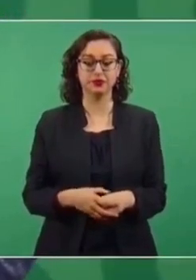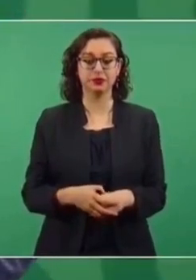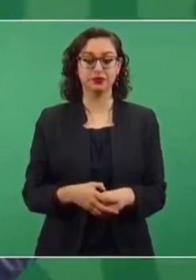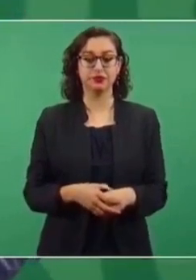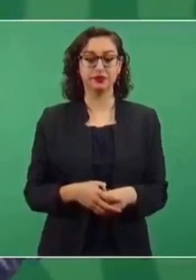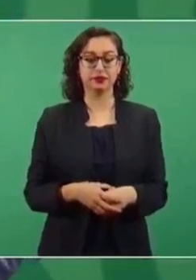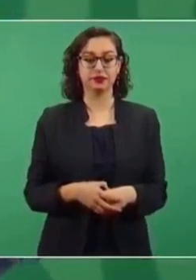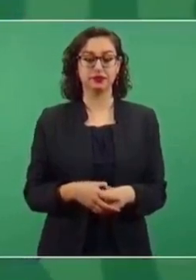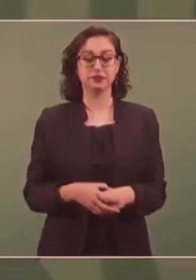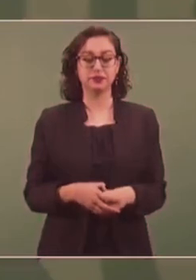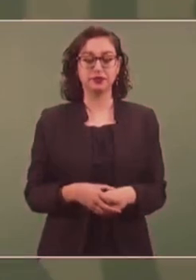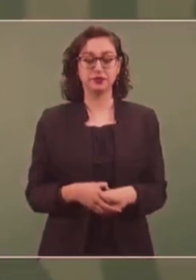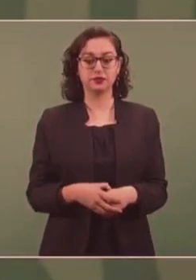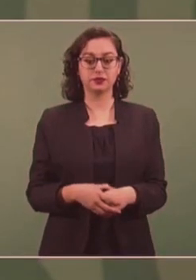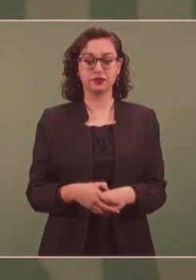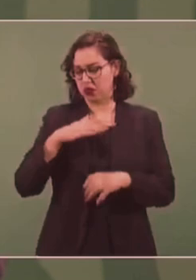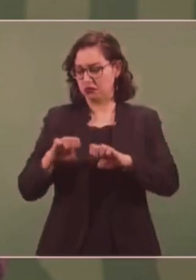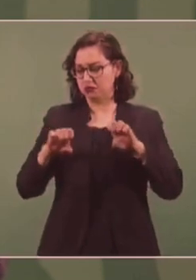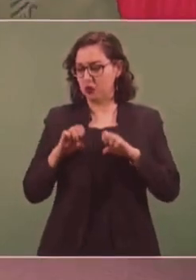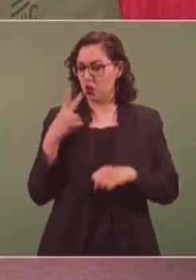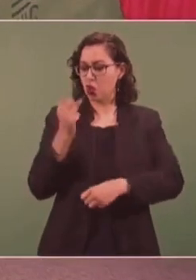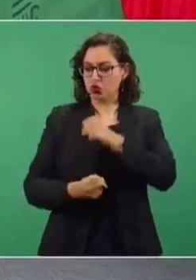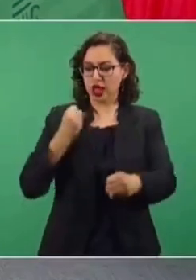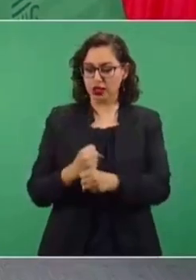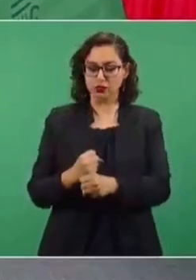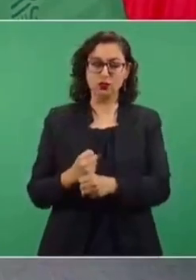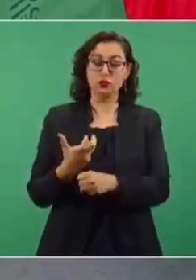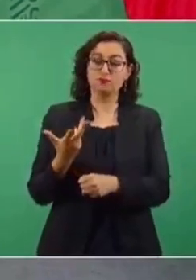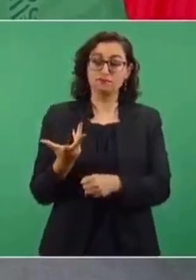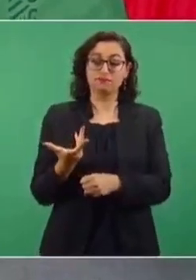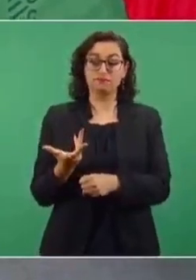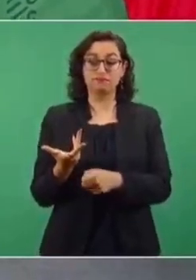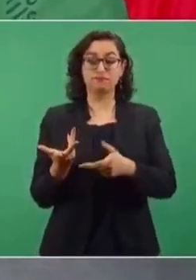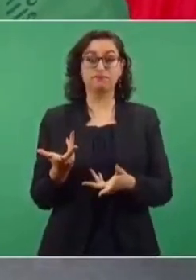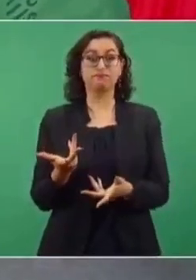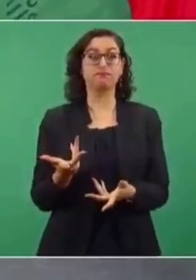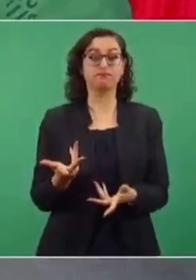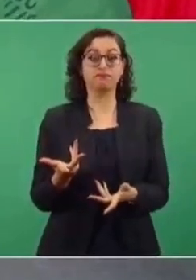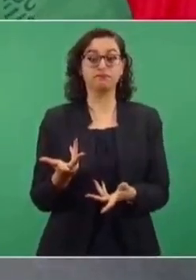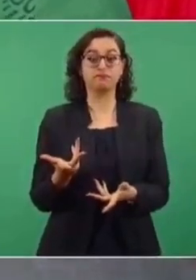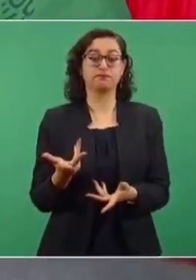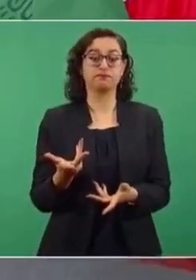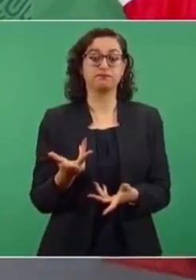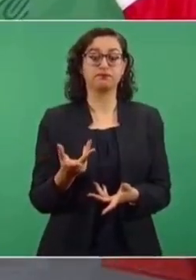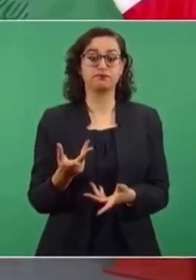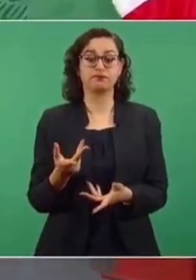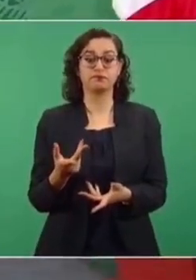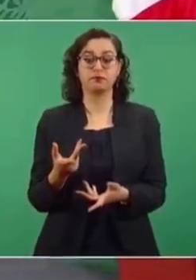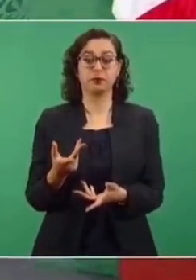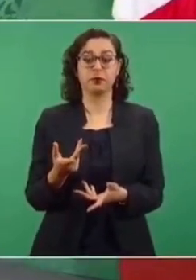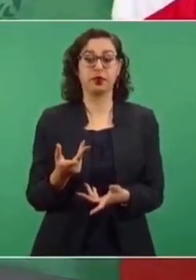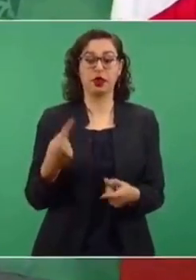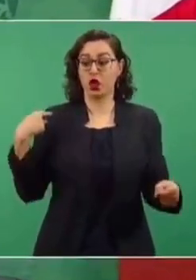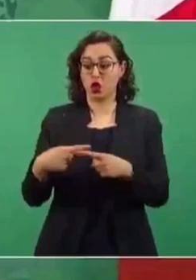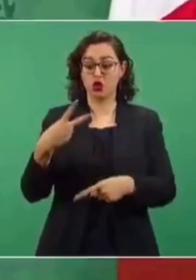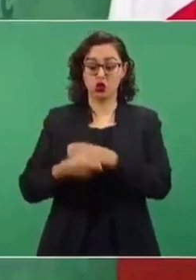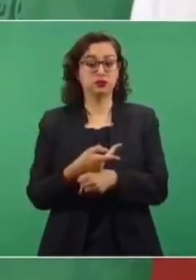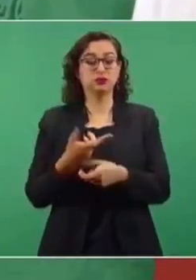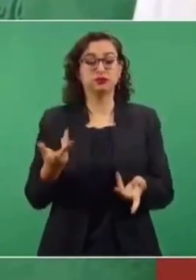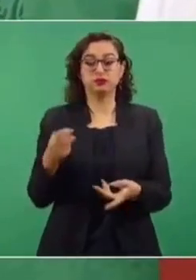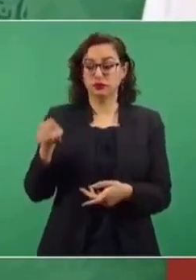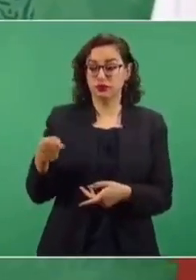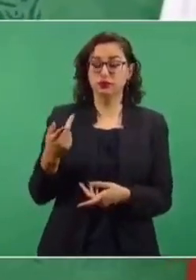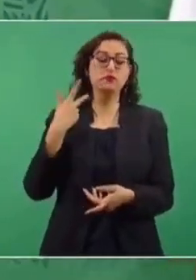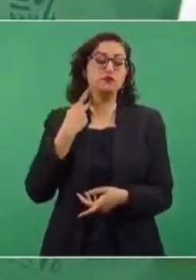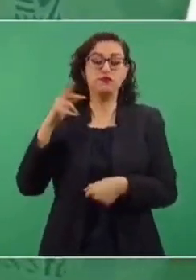queriendo nombrar al procurador de la defensa de los contribuyentes.